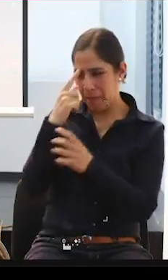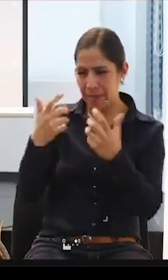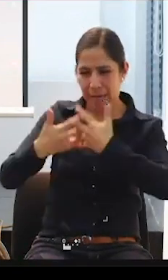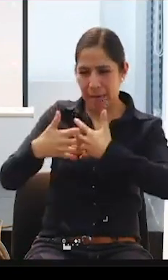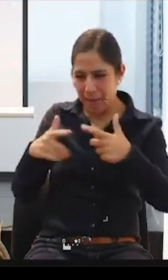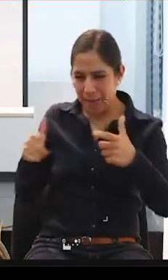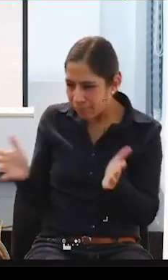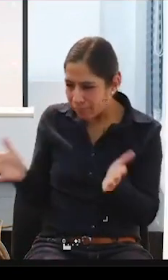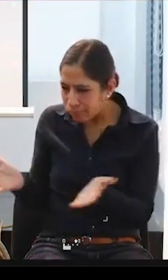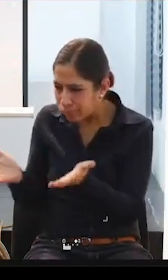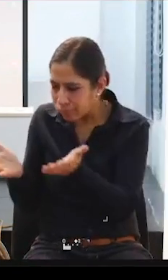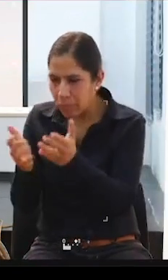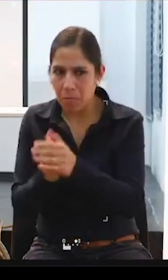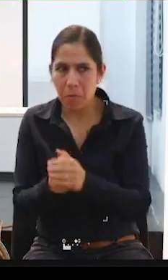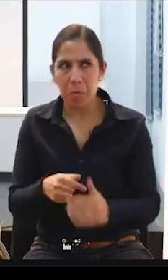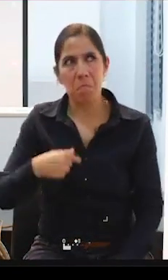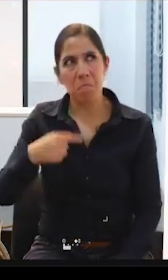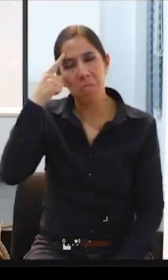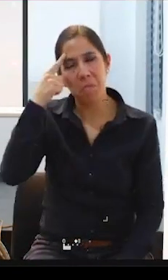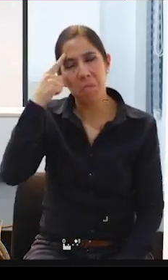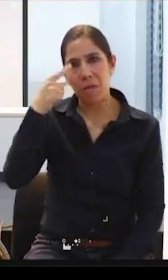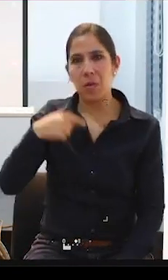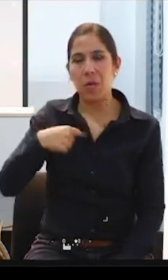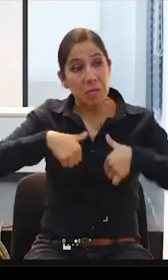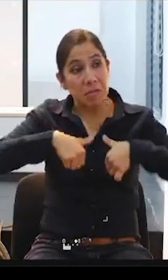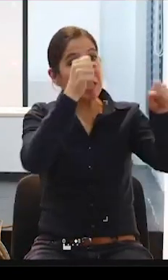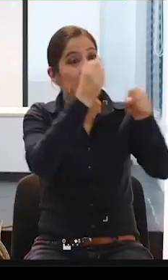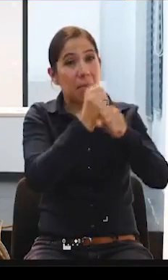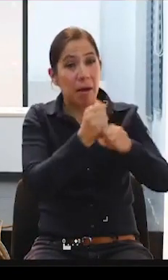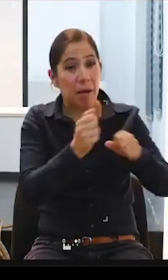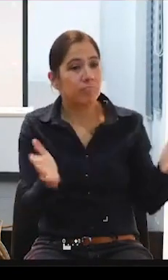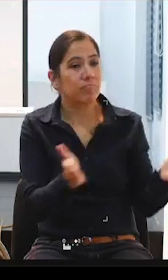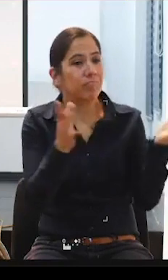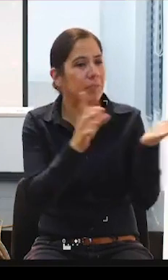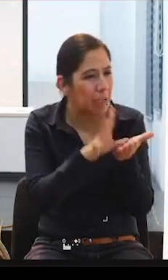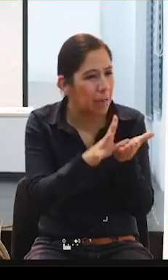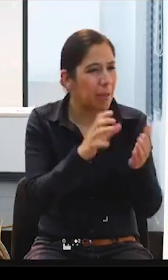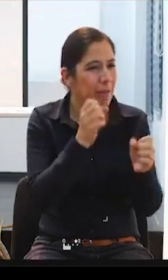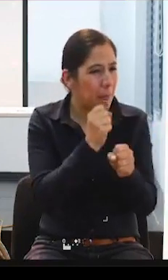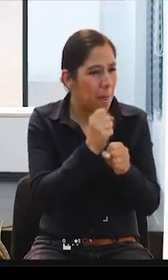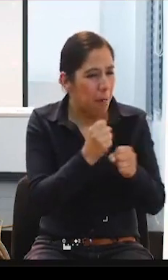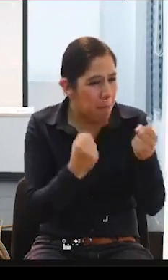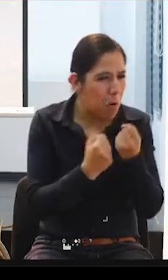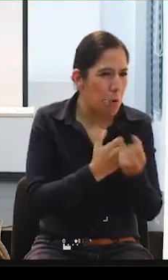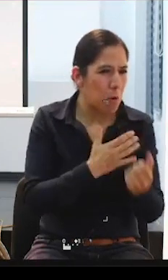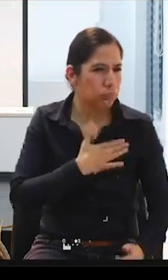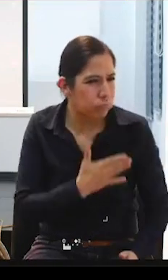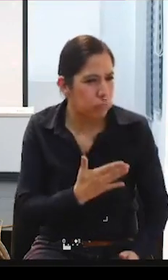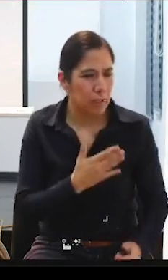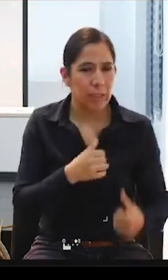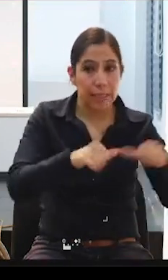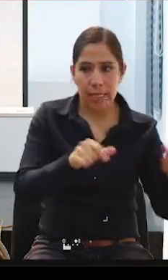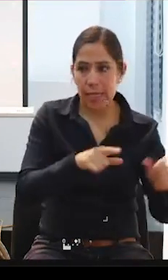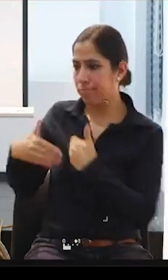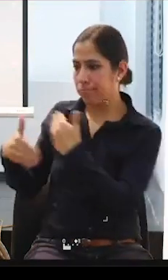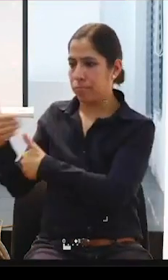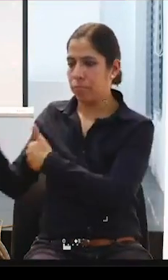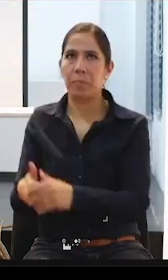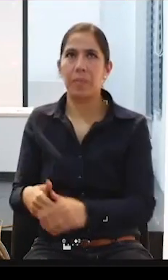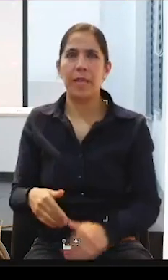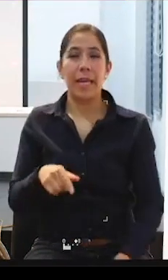con las personas con discapacidad, y voy a hacer con ellos, ¿no? El cambio social. Ese tiempo quería ser RBC.